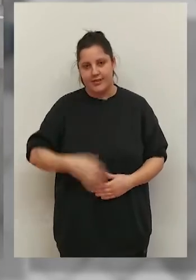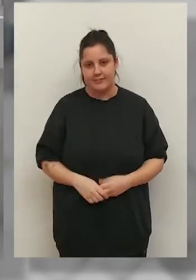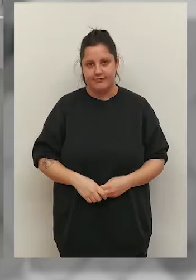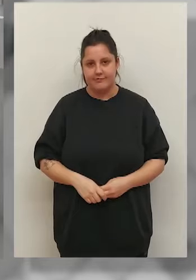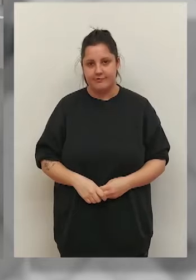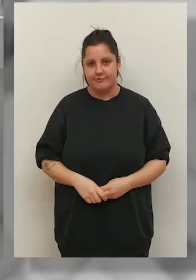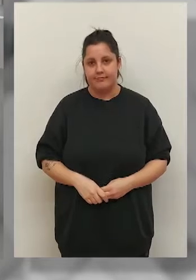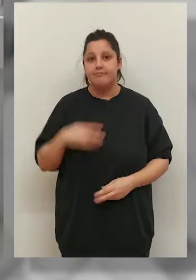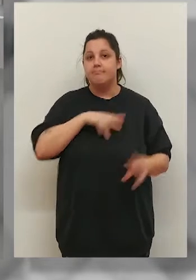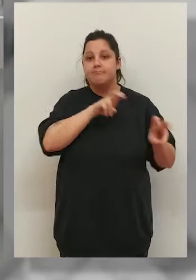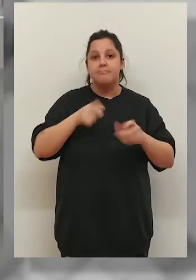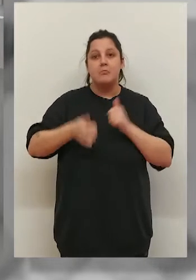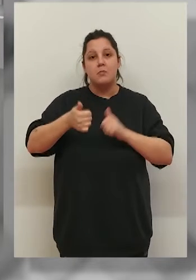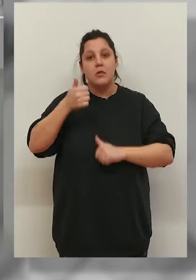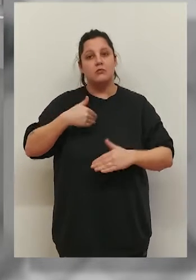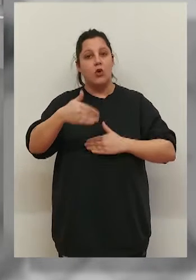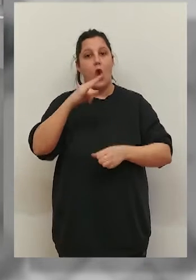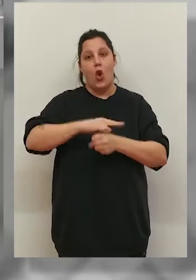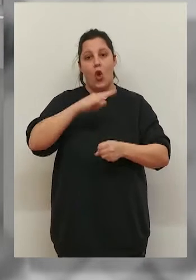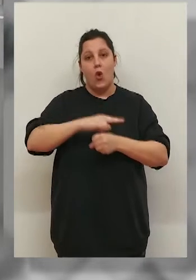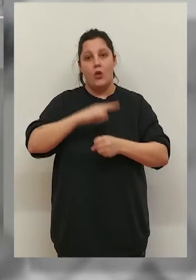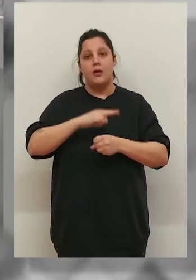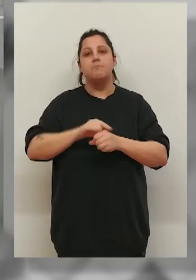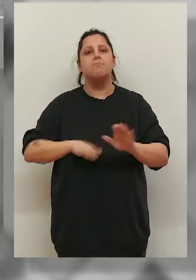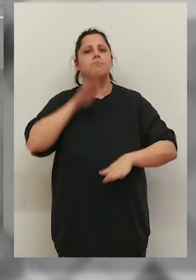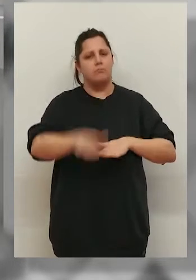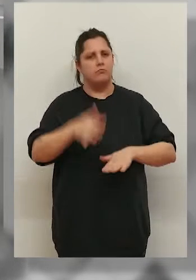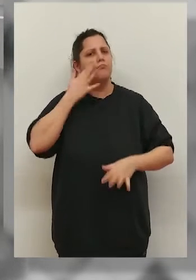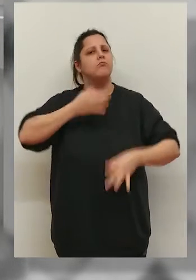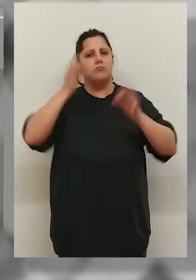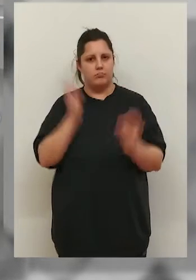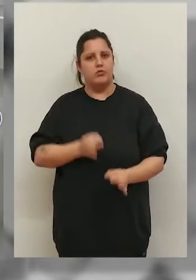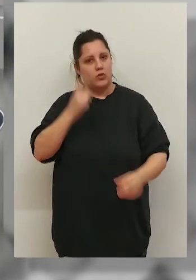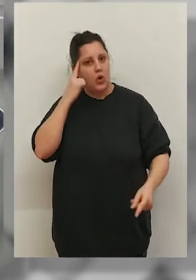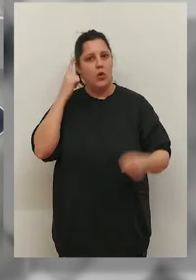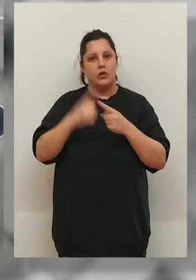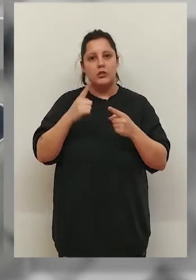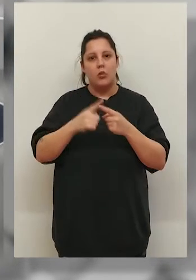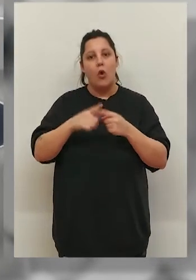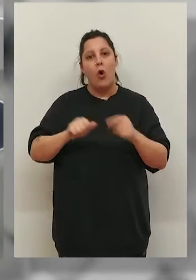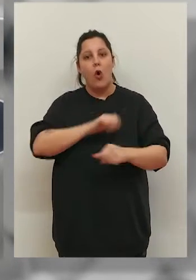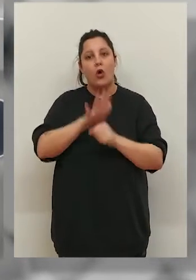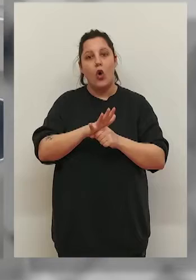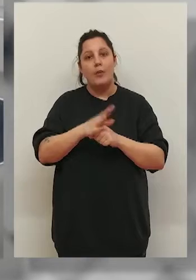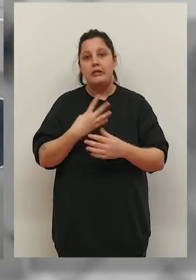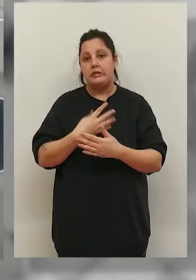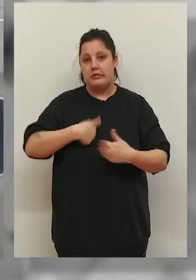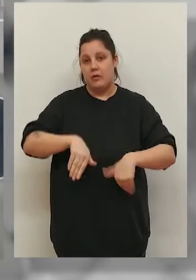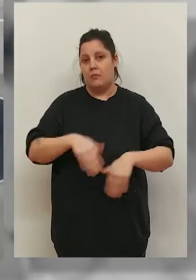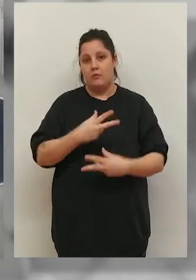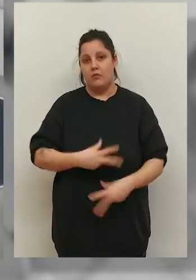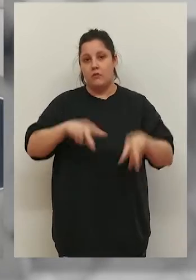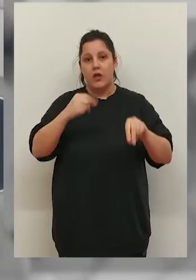¿Qué tal señoras, señores? Muy buenas tardes y más asuntos. El lunes daremos un paso definitivo para gripalizar el COVID-19. Los